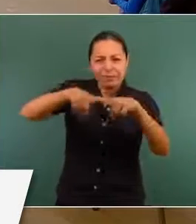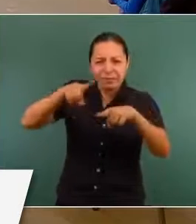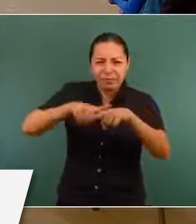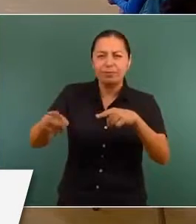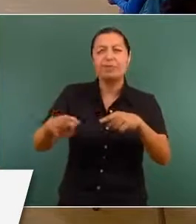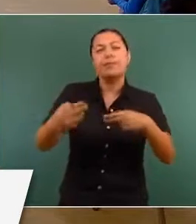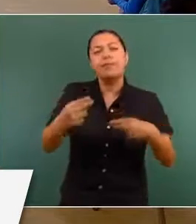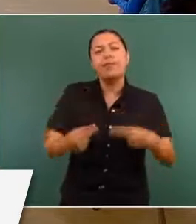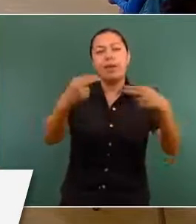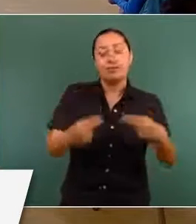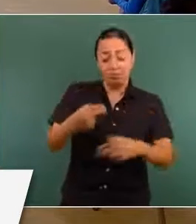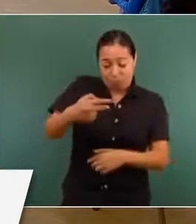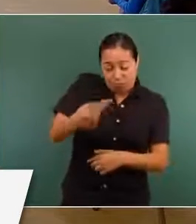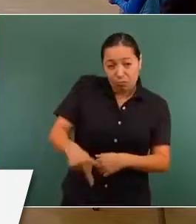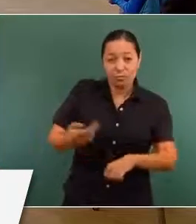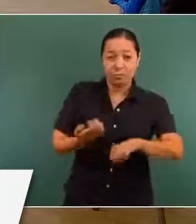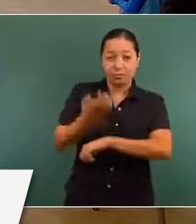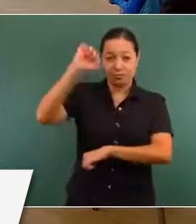en el estado.